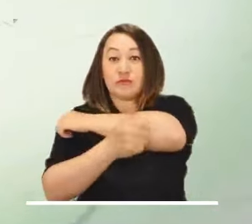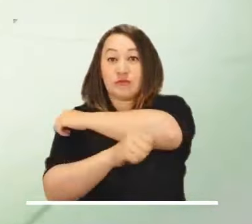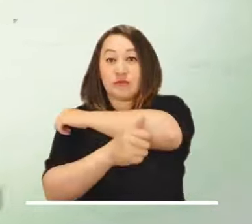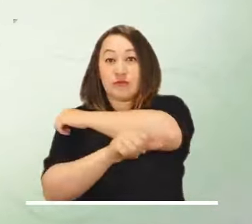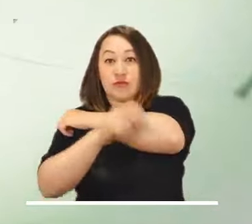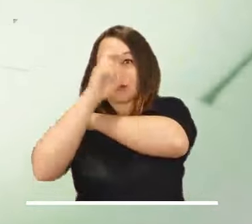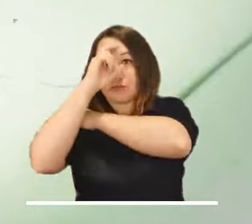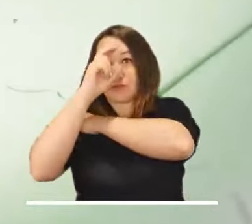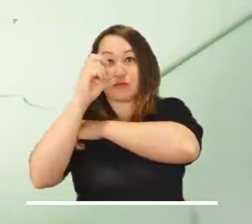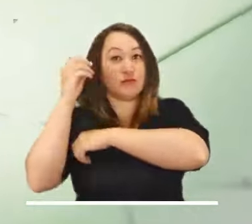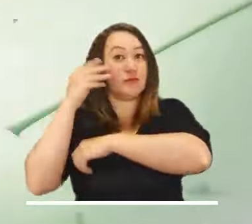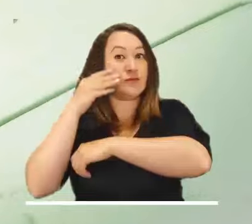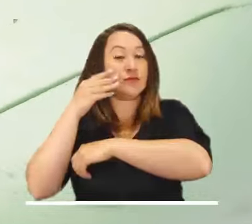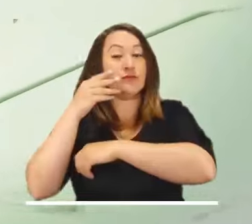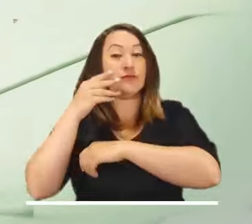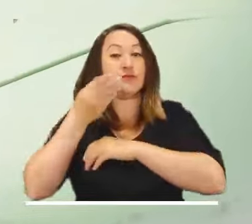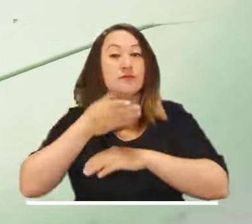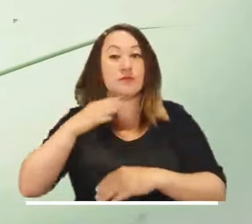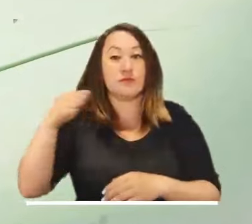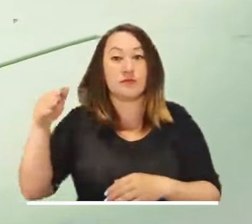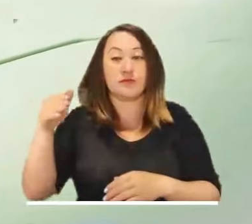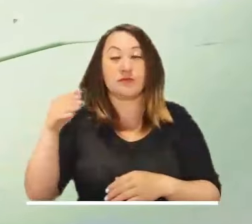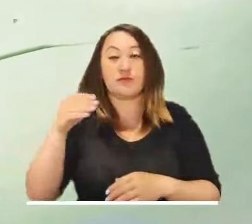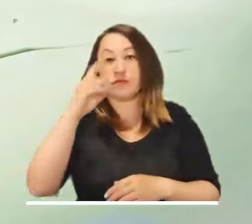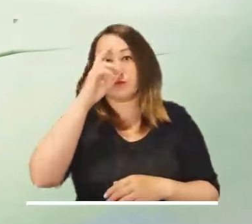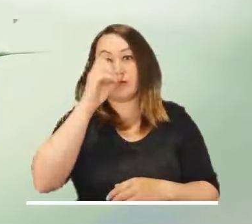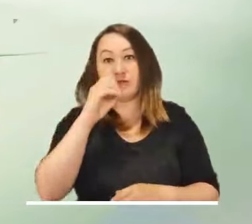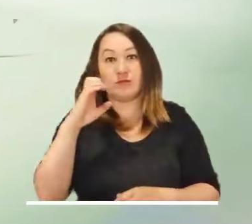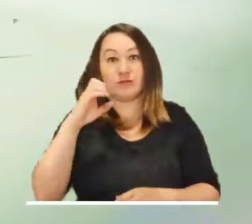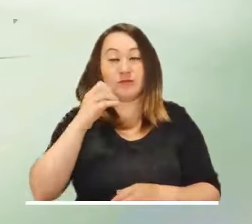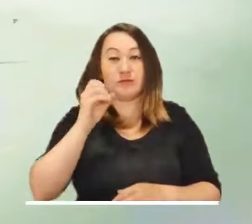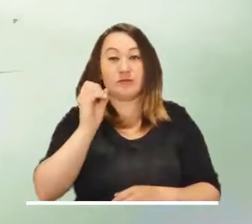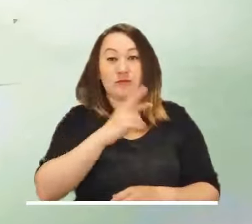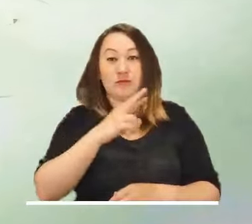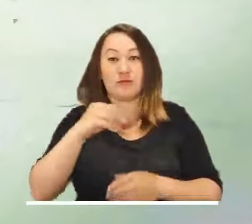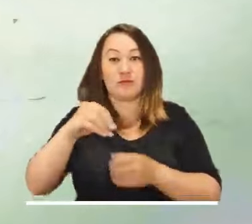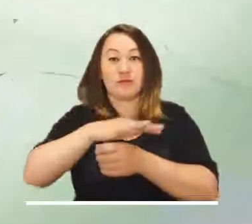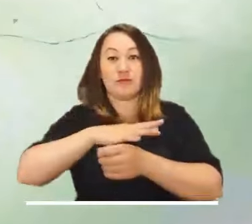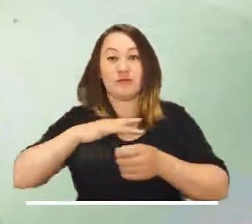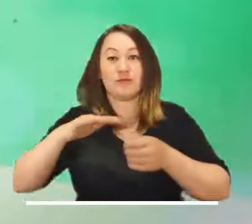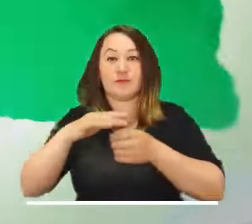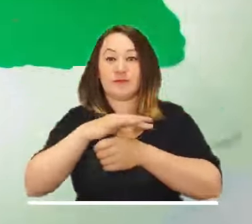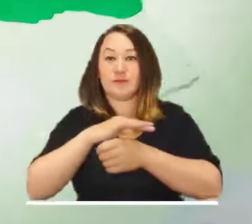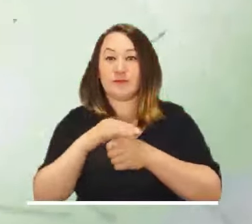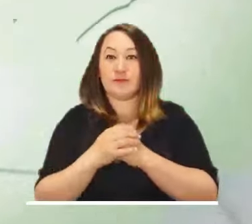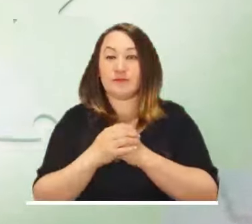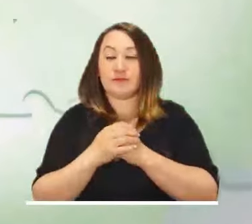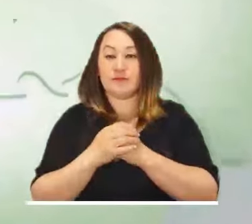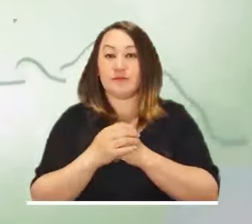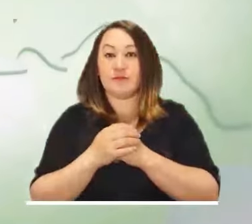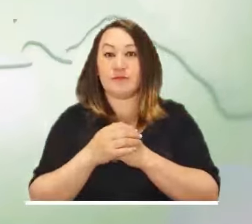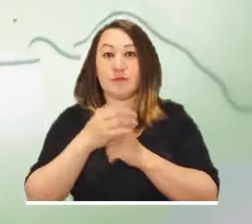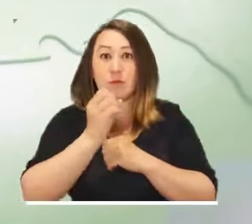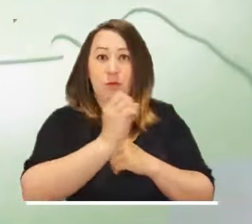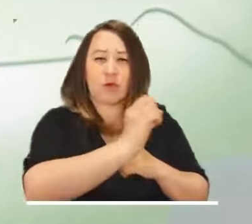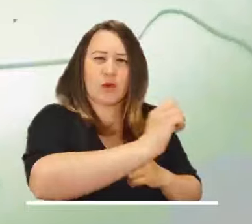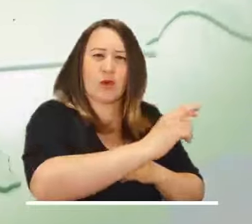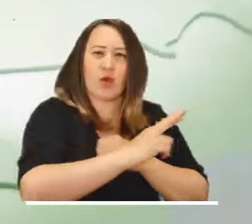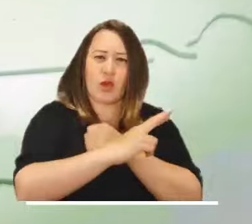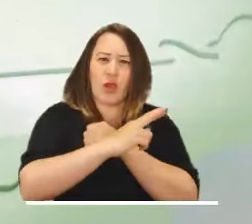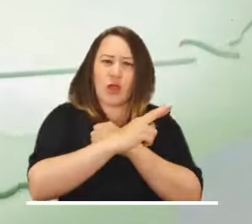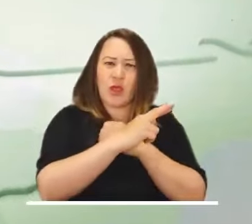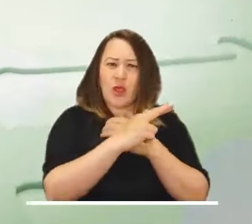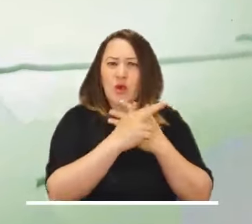Santander, Antioquia y el noroccidente y oriente de Cundinamarca. La Orinoquía se inclina por una mañana con